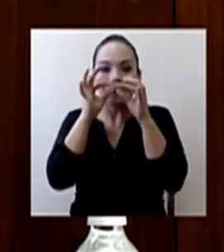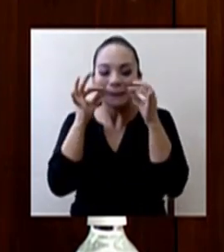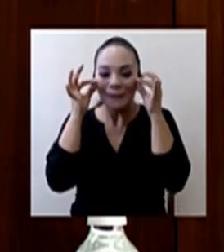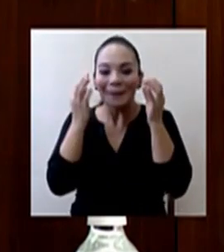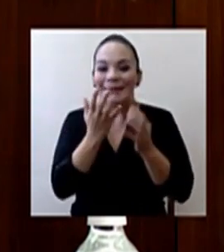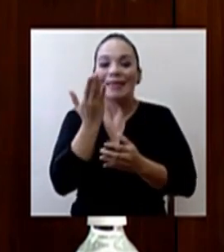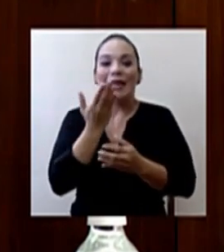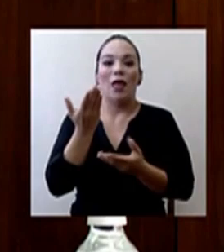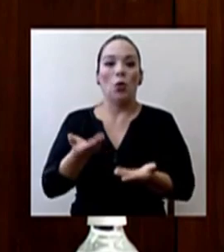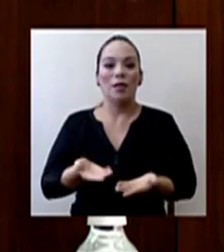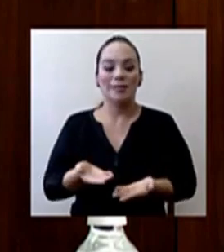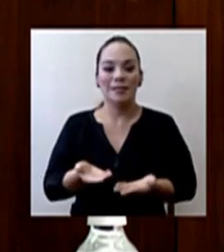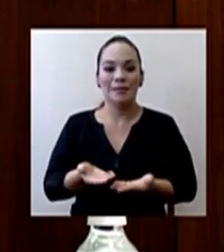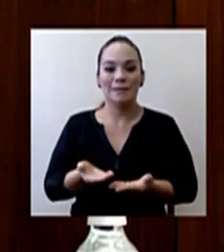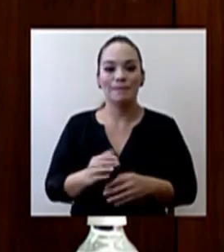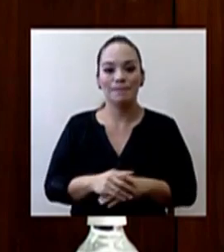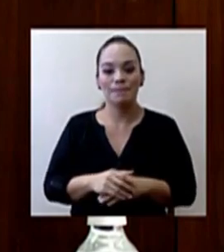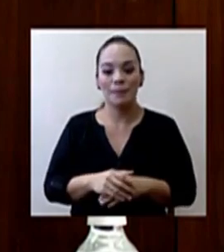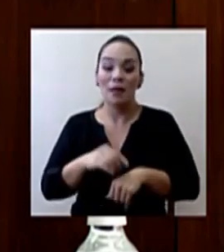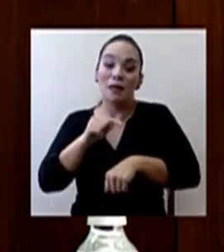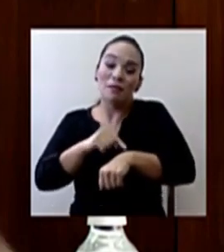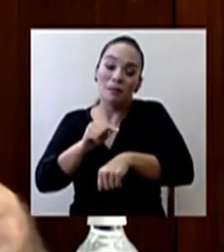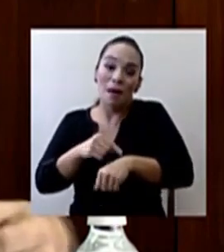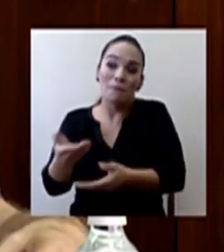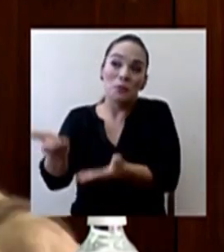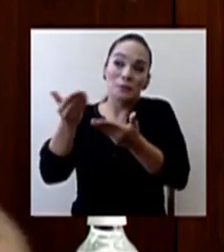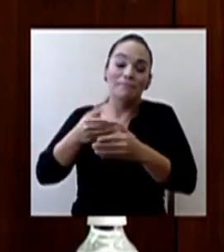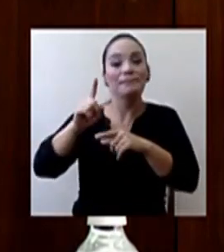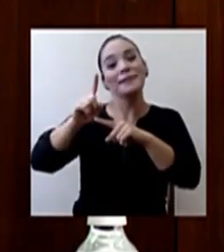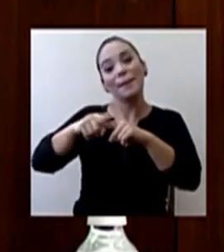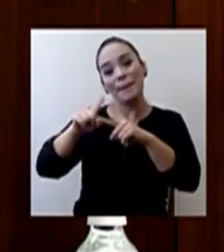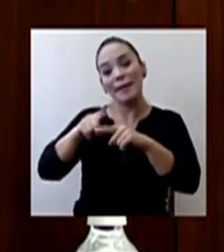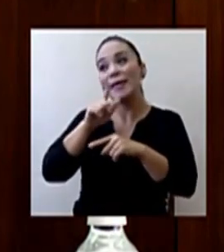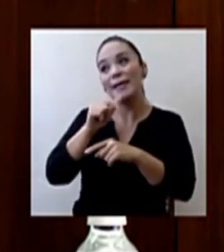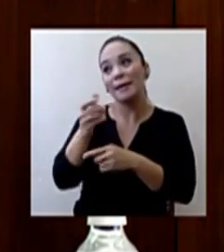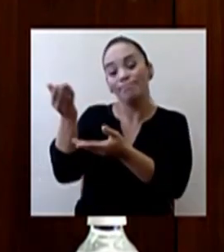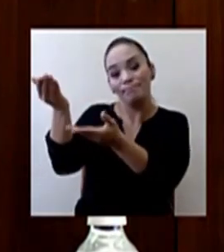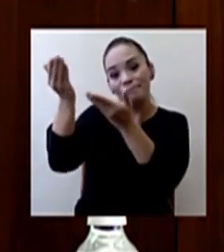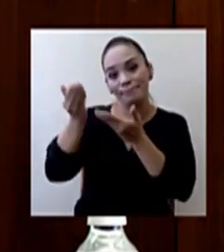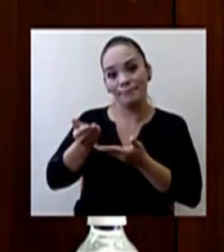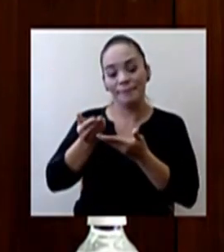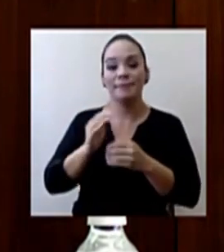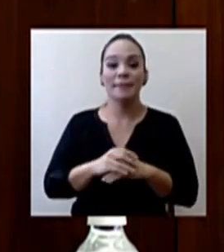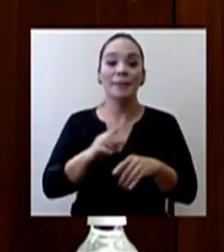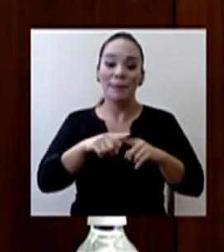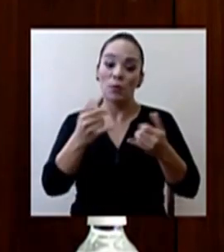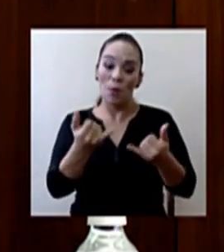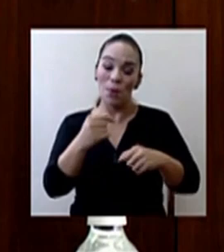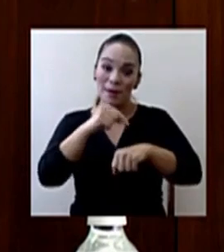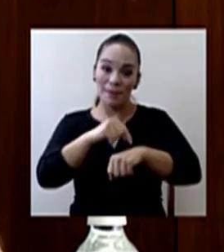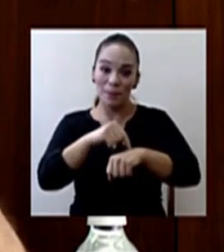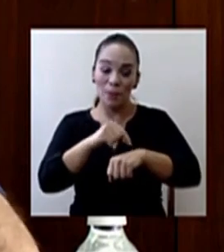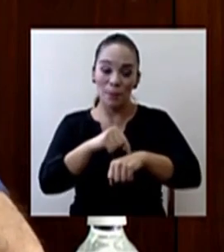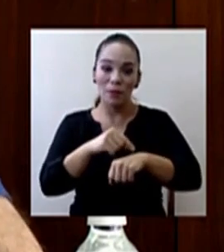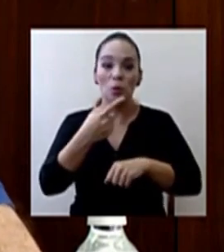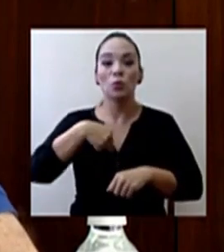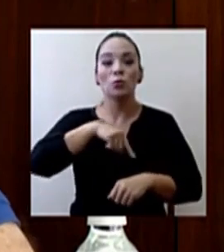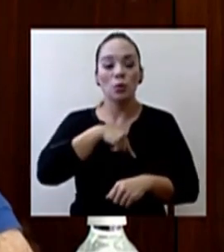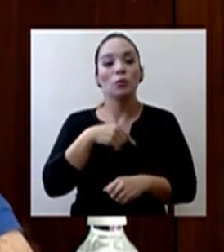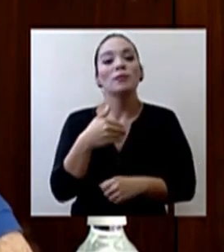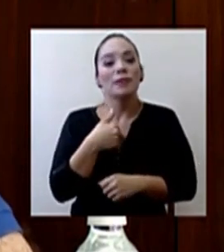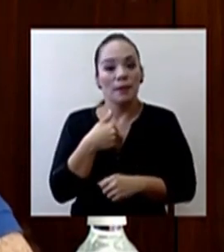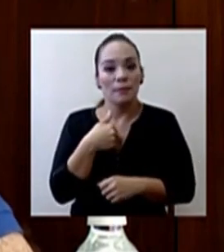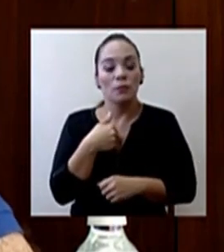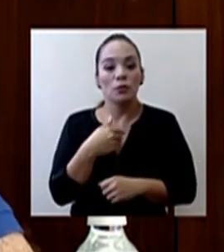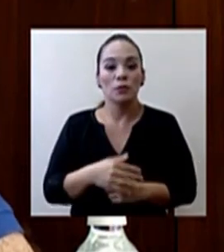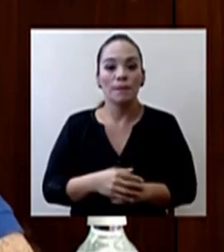tiempos de entrega varían dependiendo del proveedor, pero en este momento nosotros tenemos